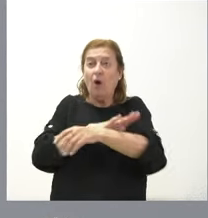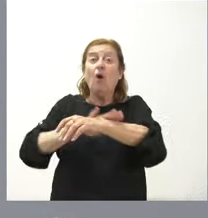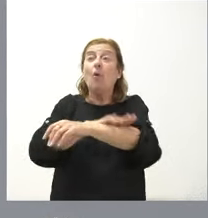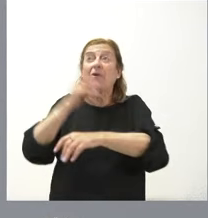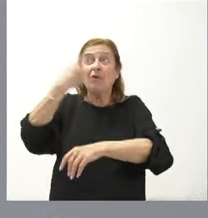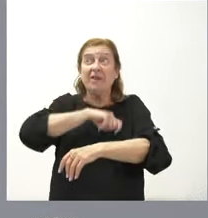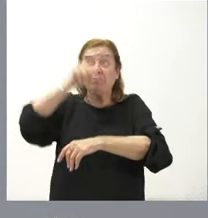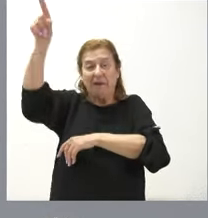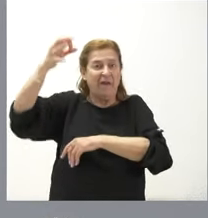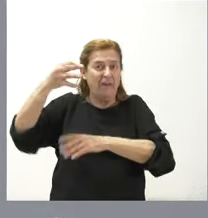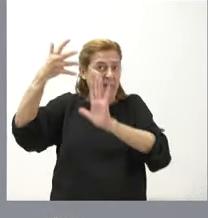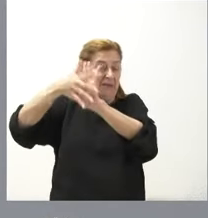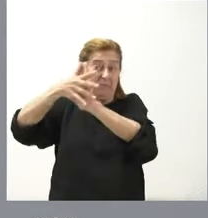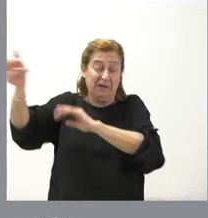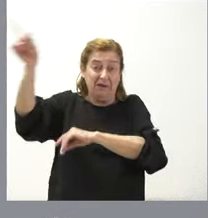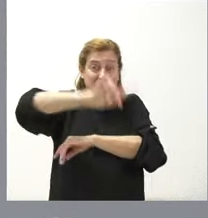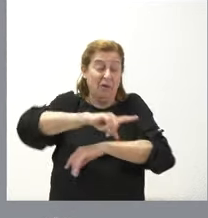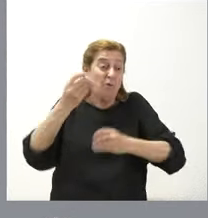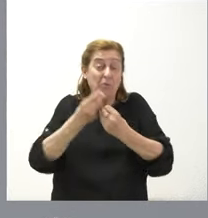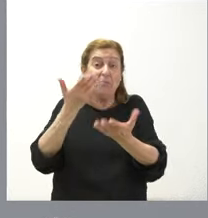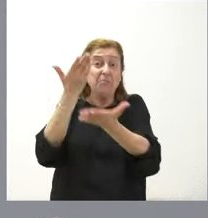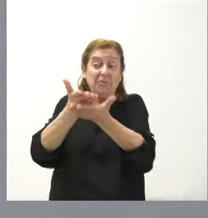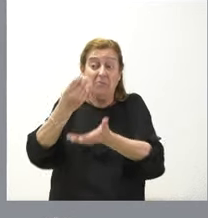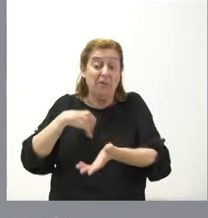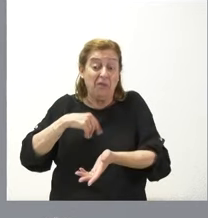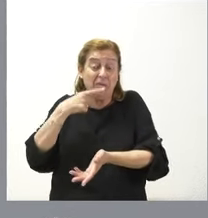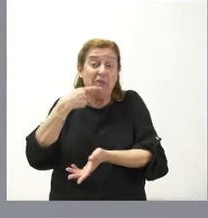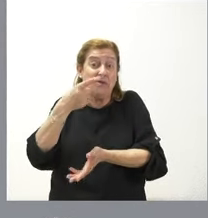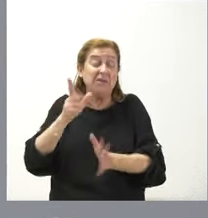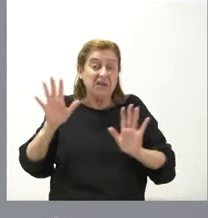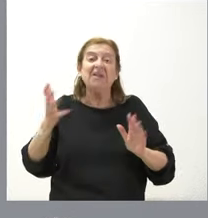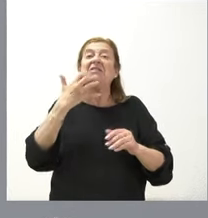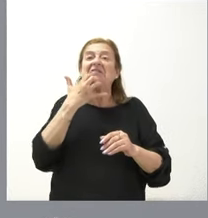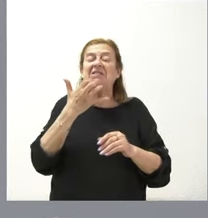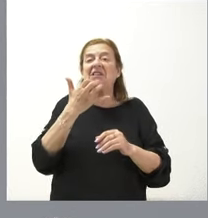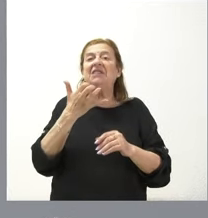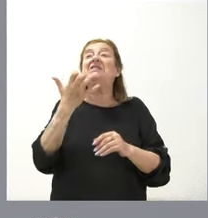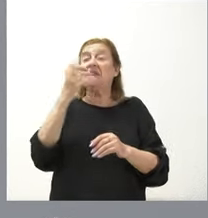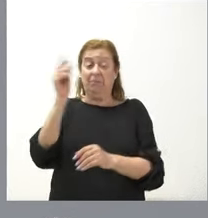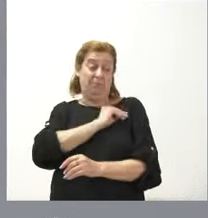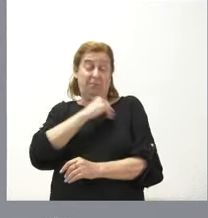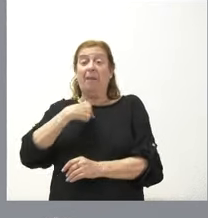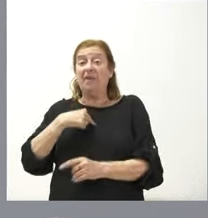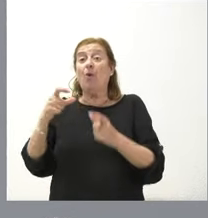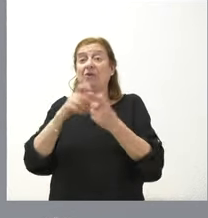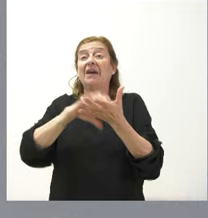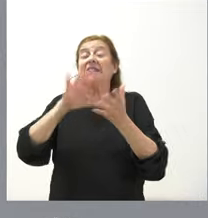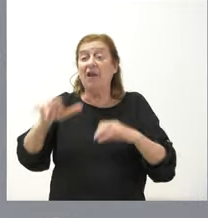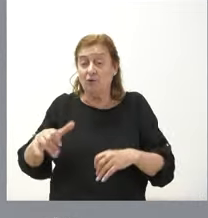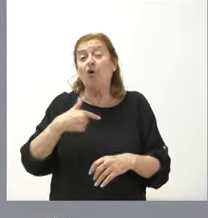tenga que dar explicaciones en relación con esta petición que usted plantea si se dirigiera a nosotros pues lógicamente le